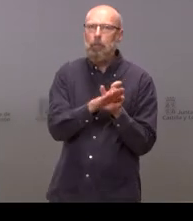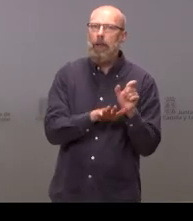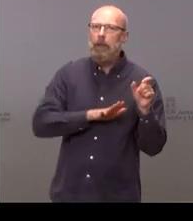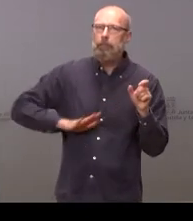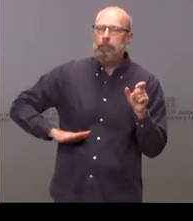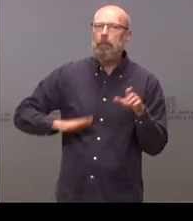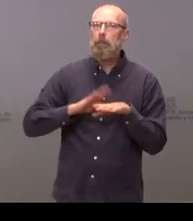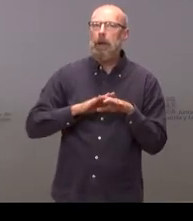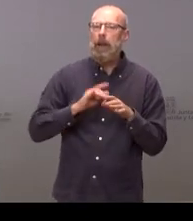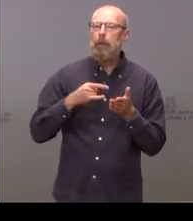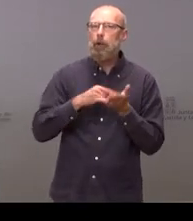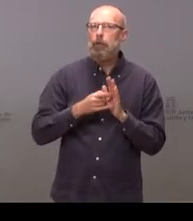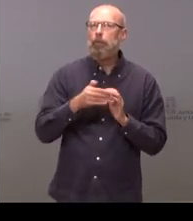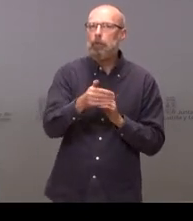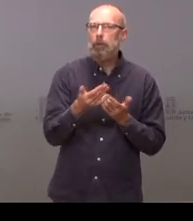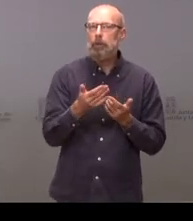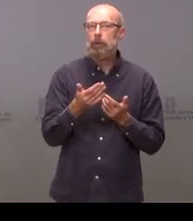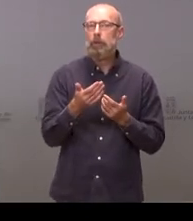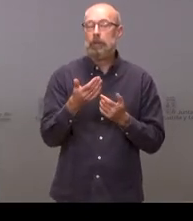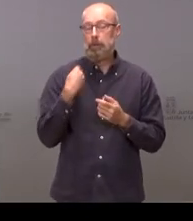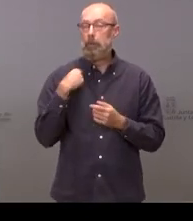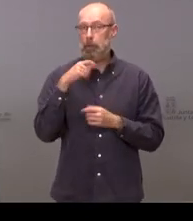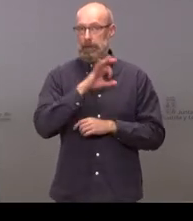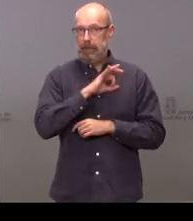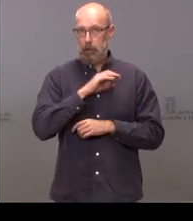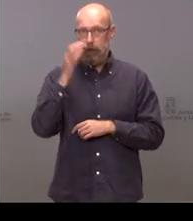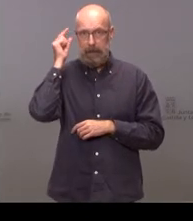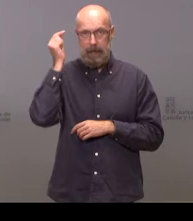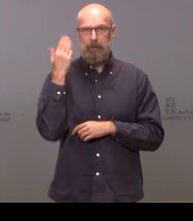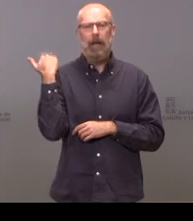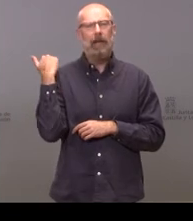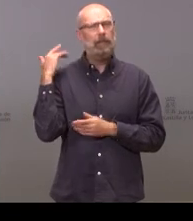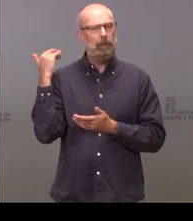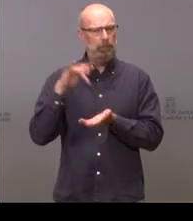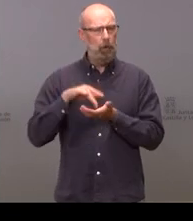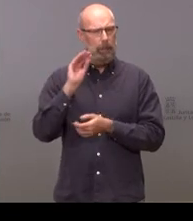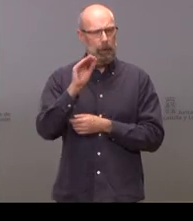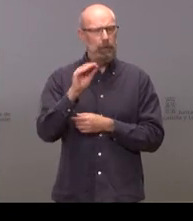proyecto y para Francisco Egea el el otro día le pregunté por la manifestación